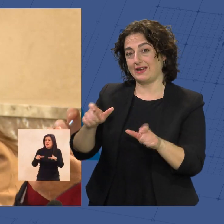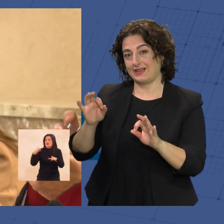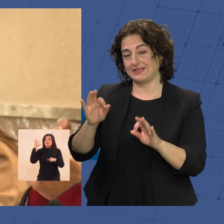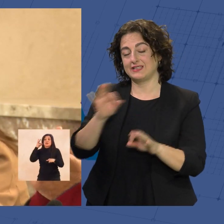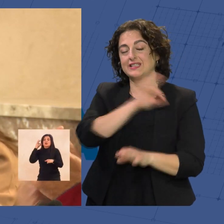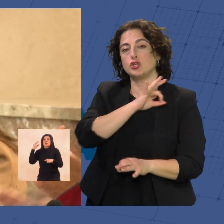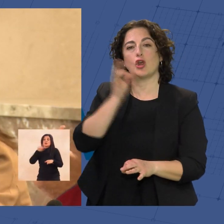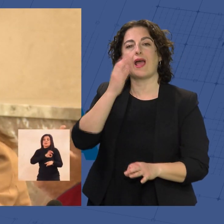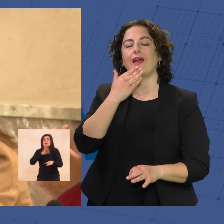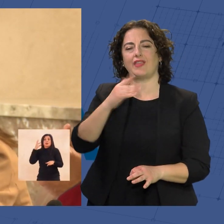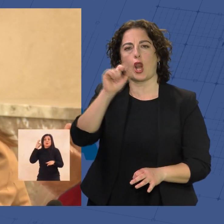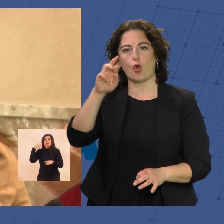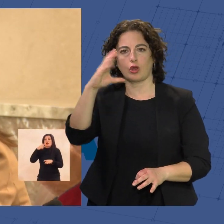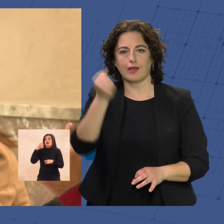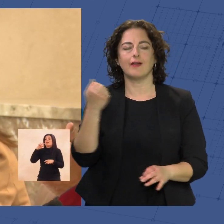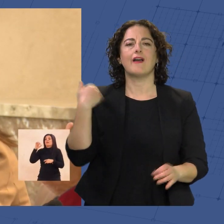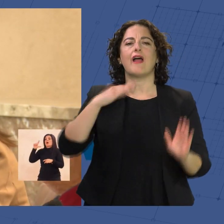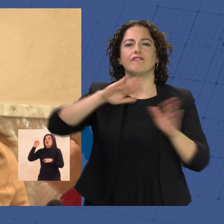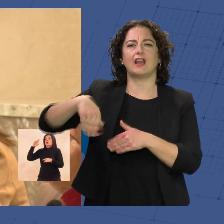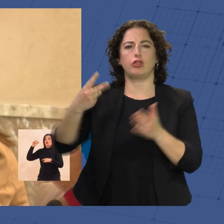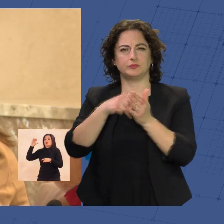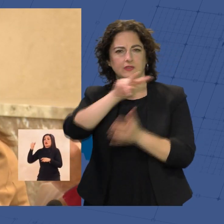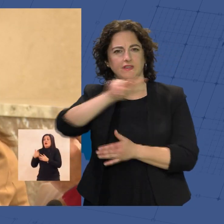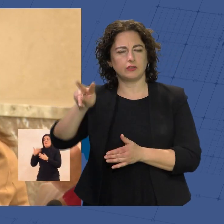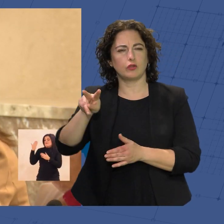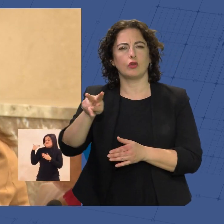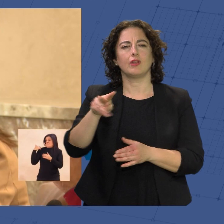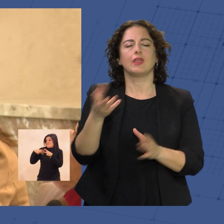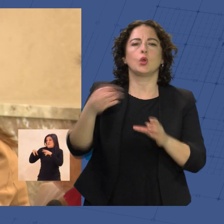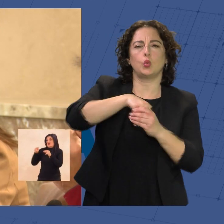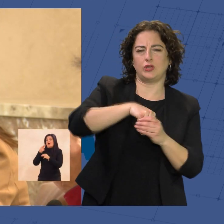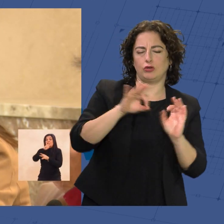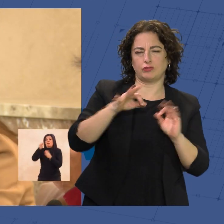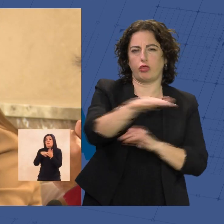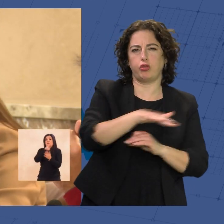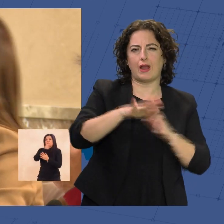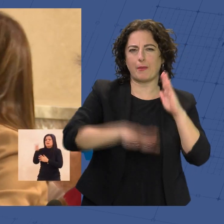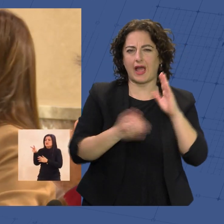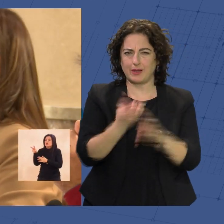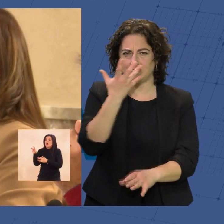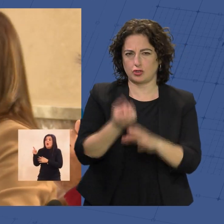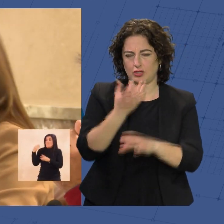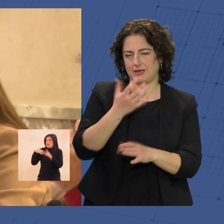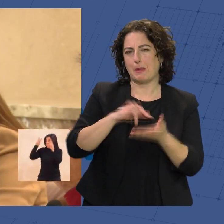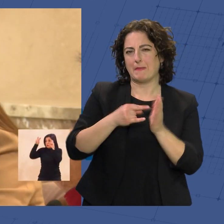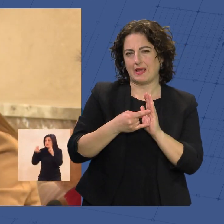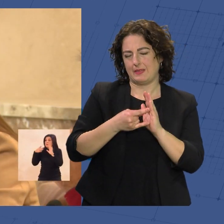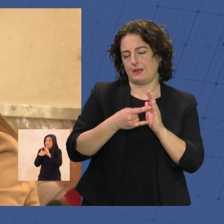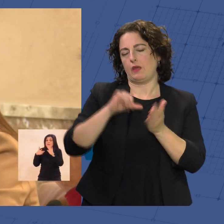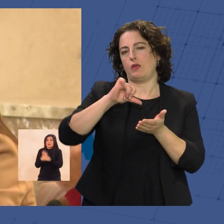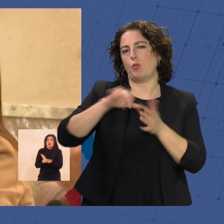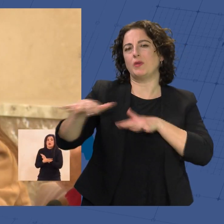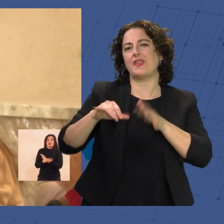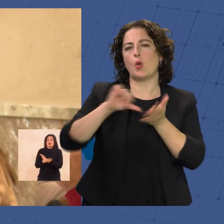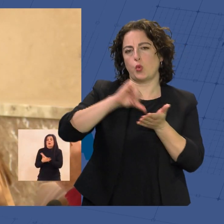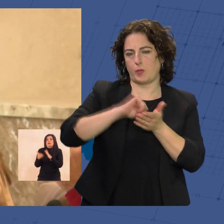cuando a finales de 2022, cuando incluyeron una zona de bajas emisiones en el plan de movilidad urbana sostenible, que la delimitación